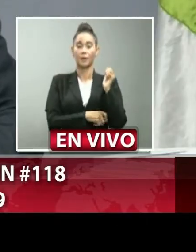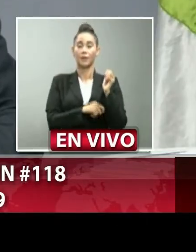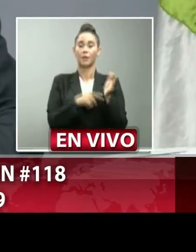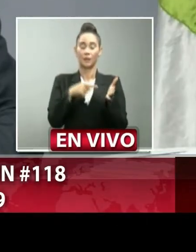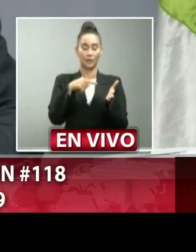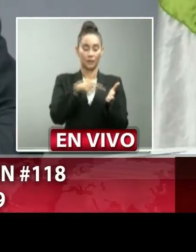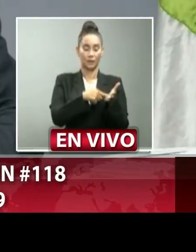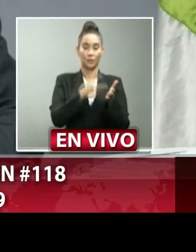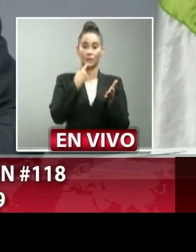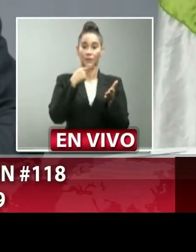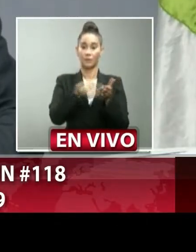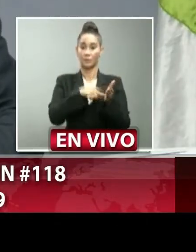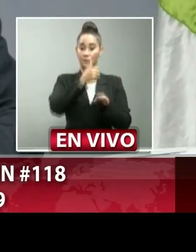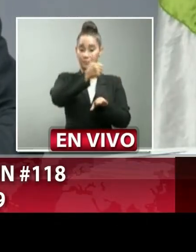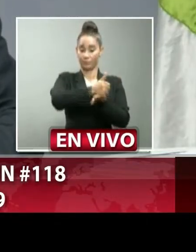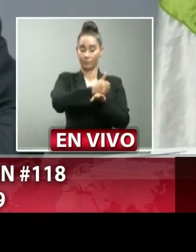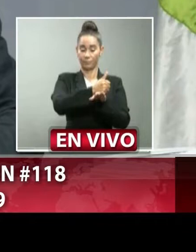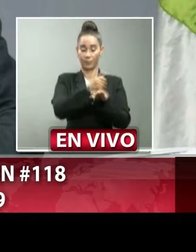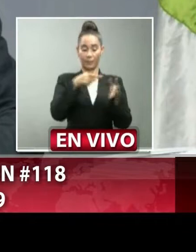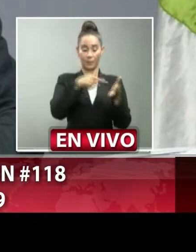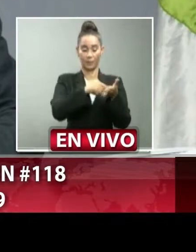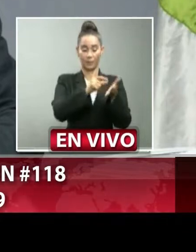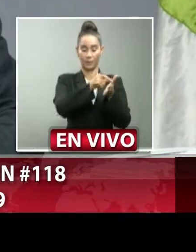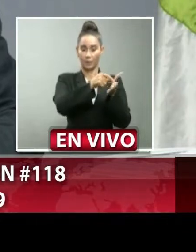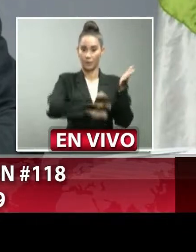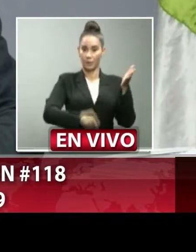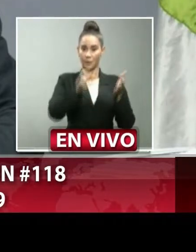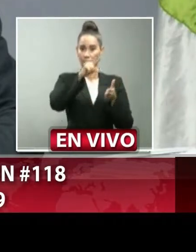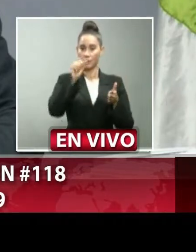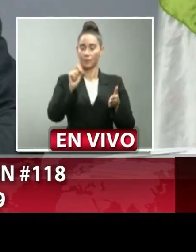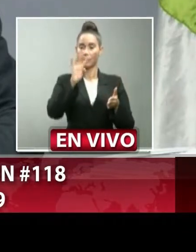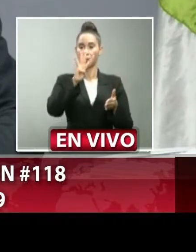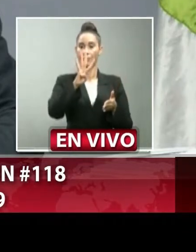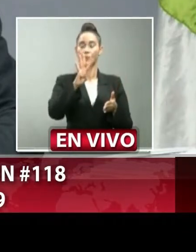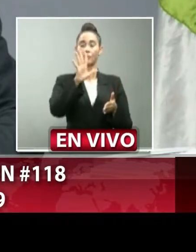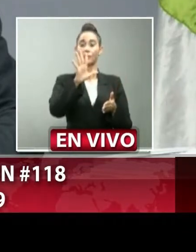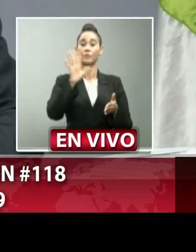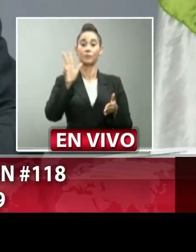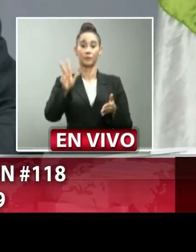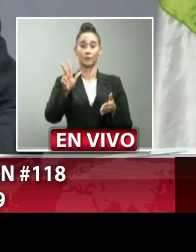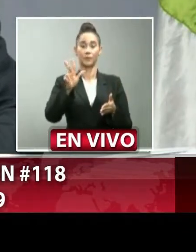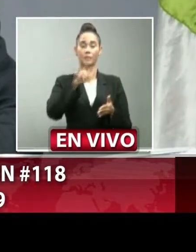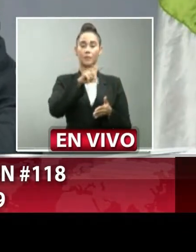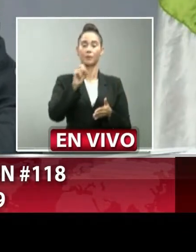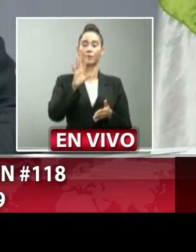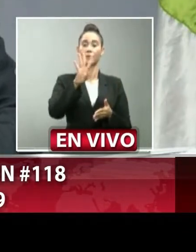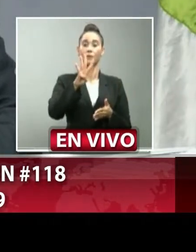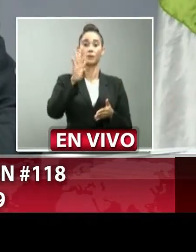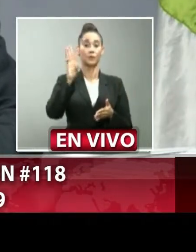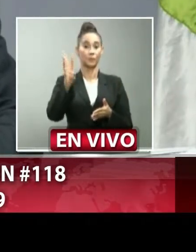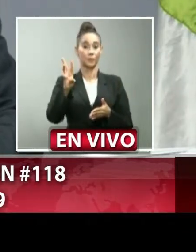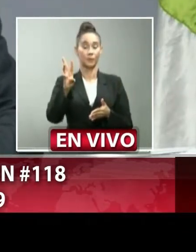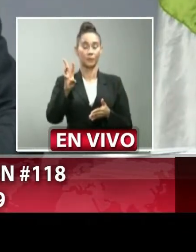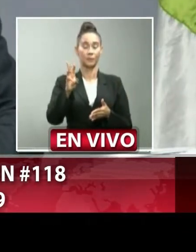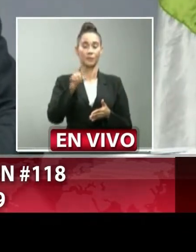en los artículos 153, 155, 156,